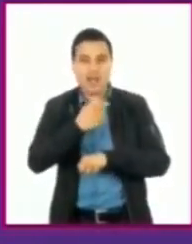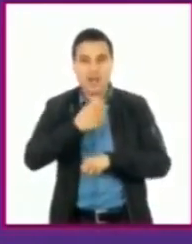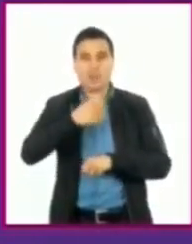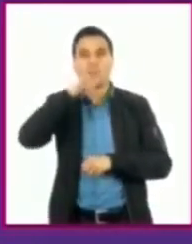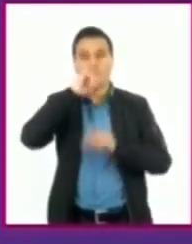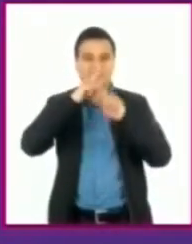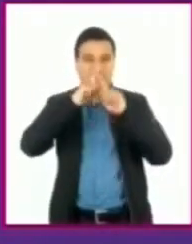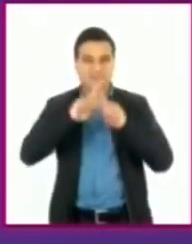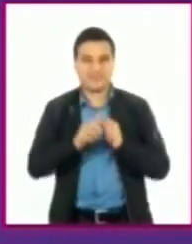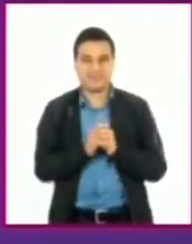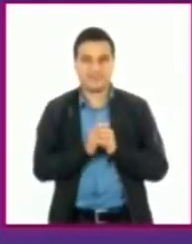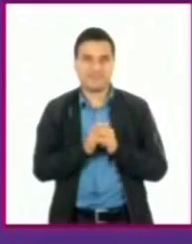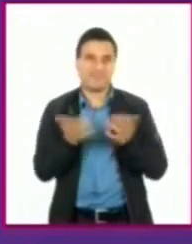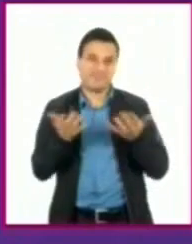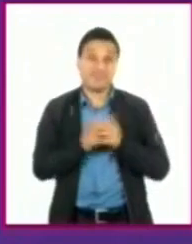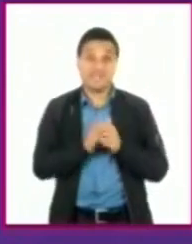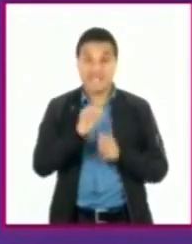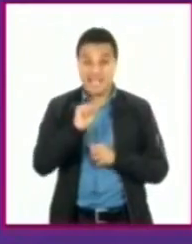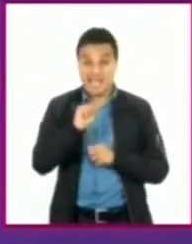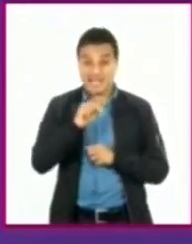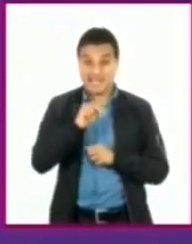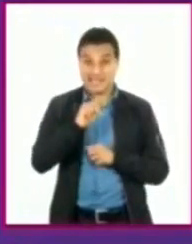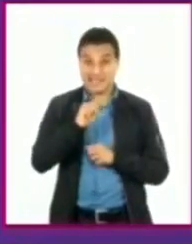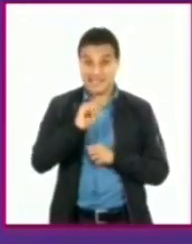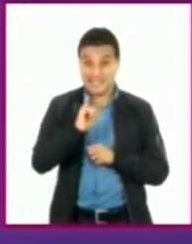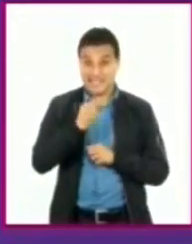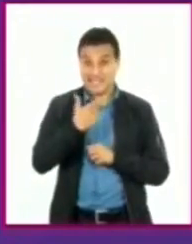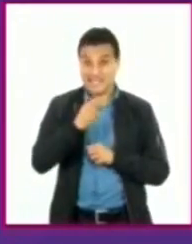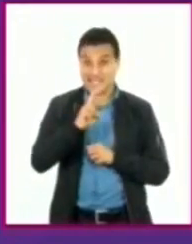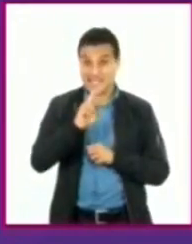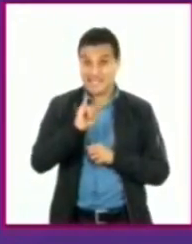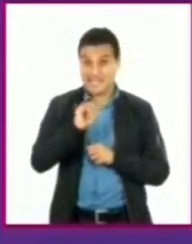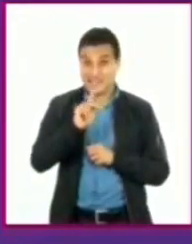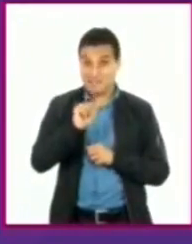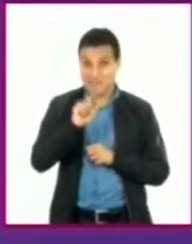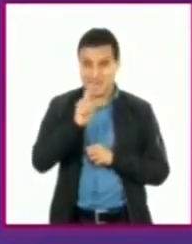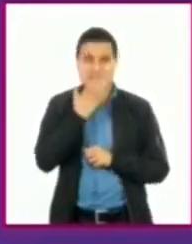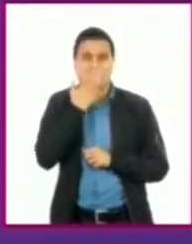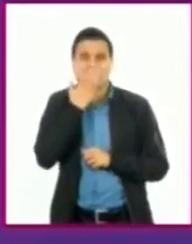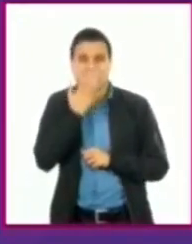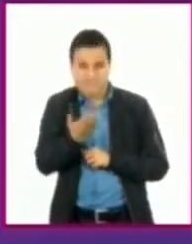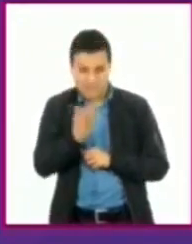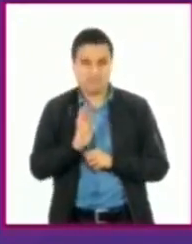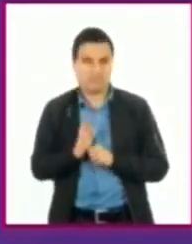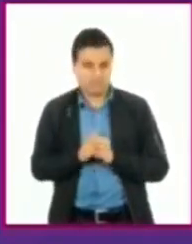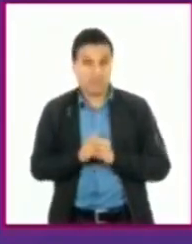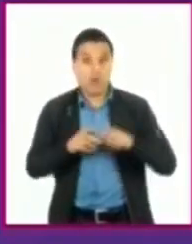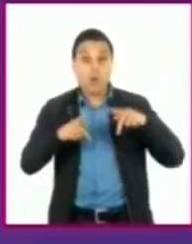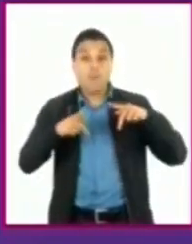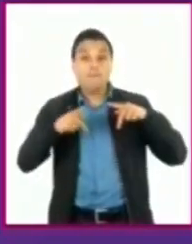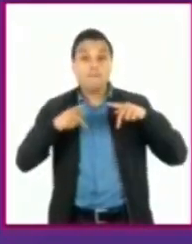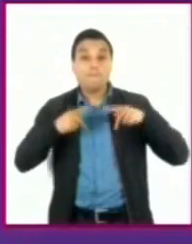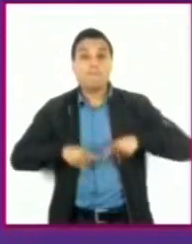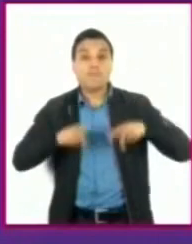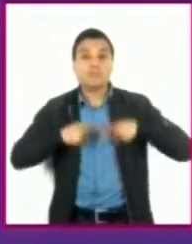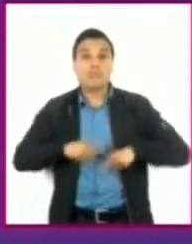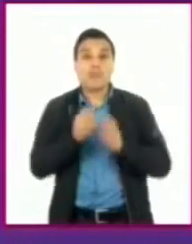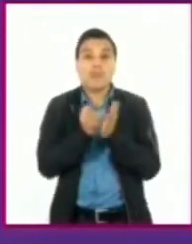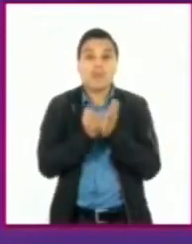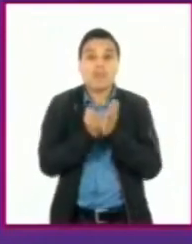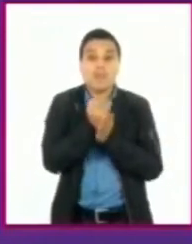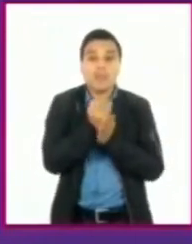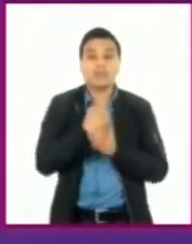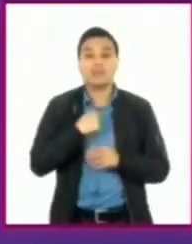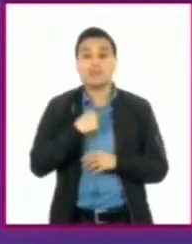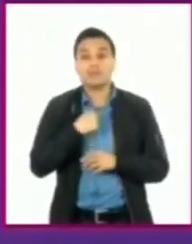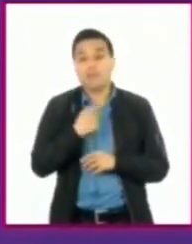El antigripal de por sí no es que sea malo, lo malo puede ser la forma en la que la persona puede automedicárselo. Al